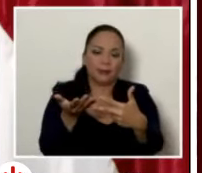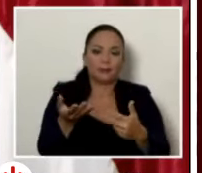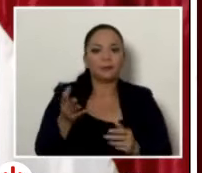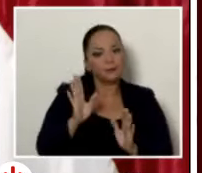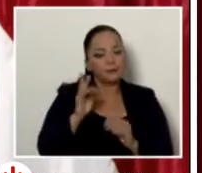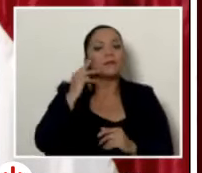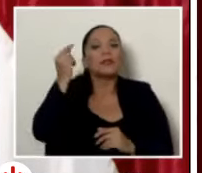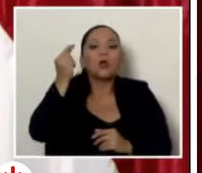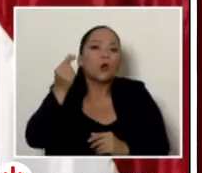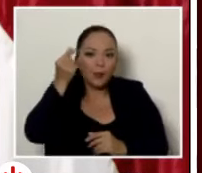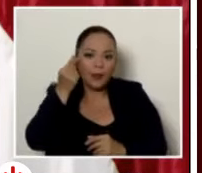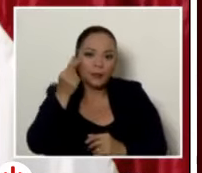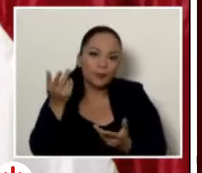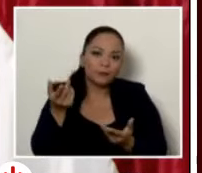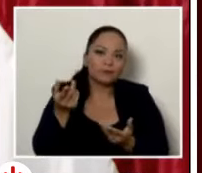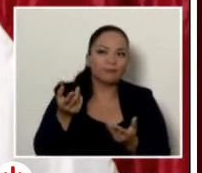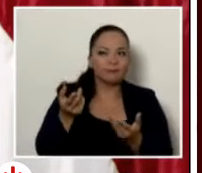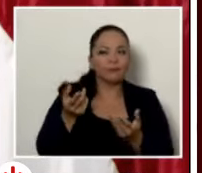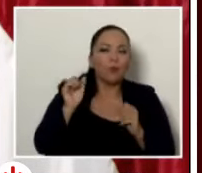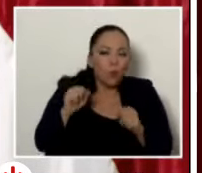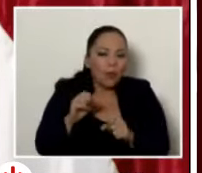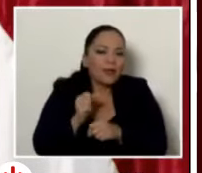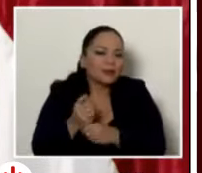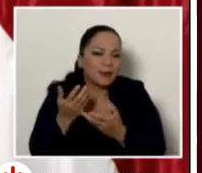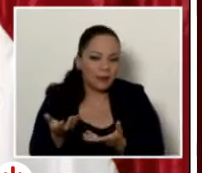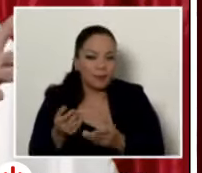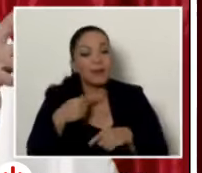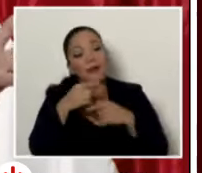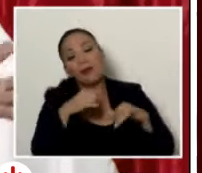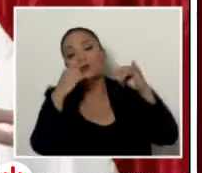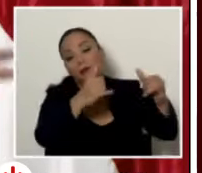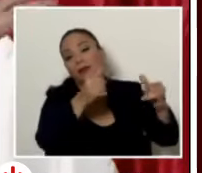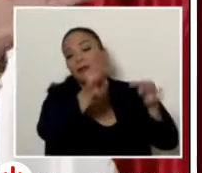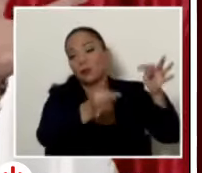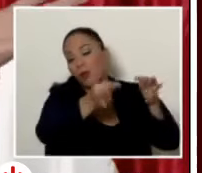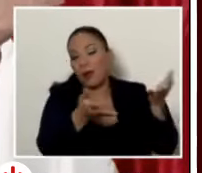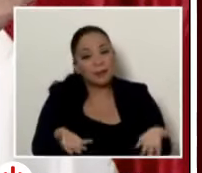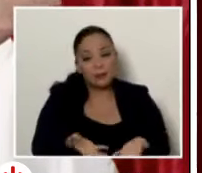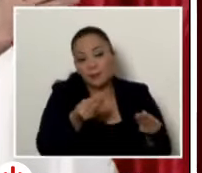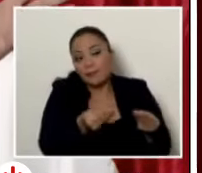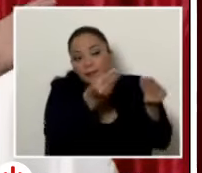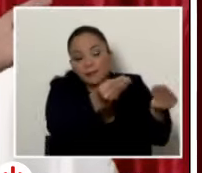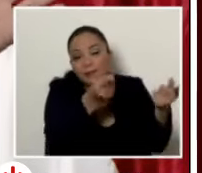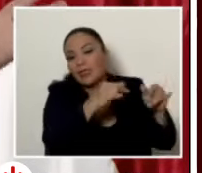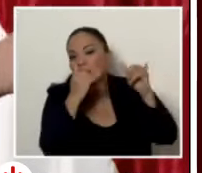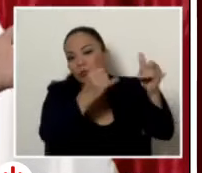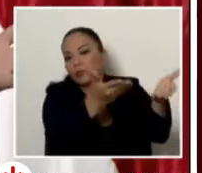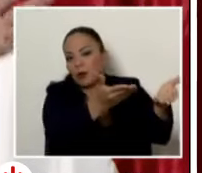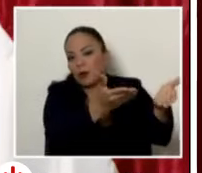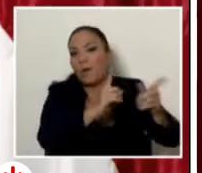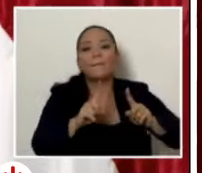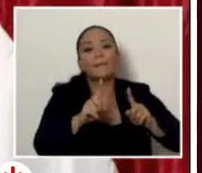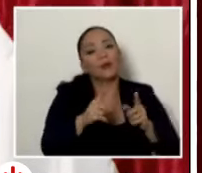no siempre es suficiente es llevar el caso a la fiscalía a los tribunales y entregarlo ahí y esperar en Dios